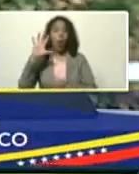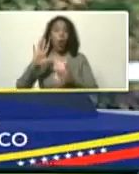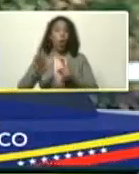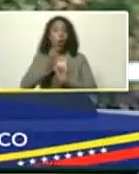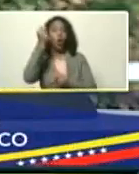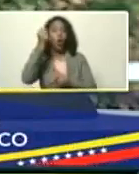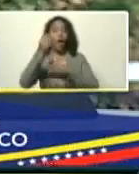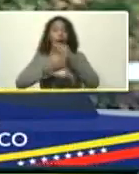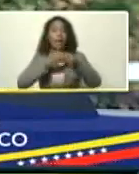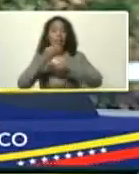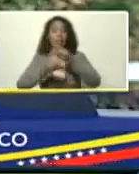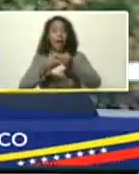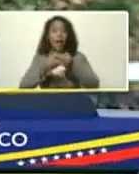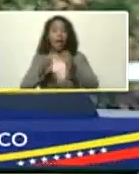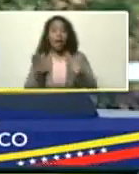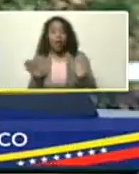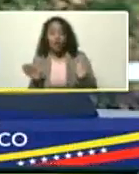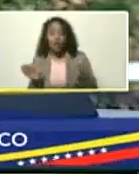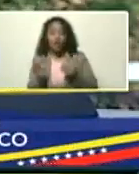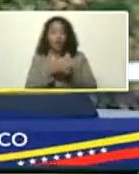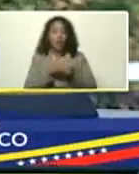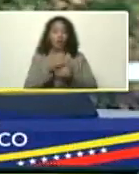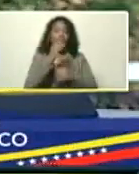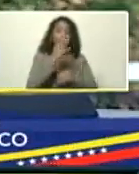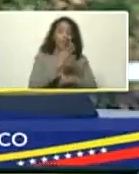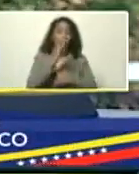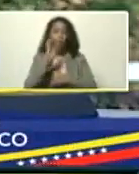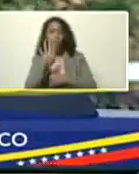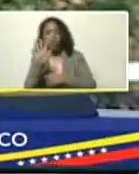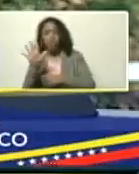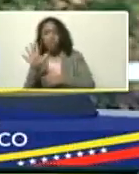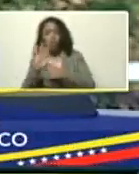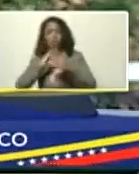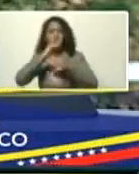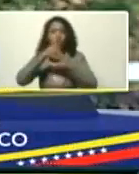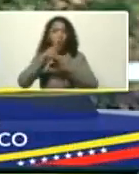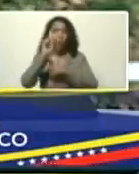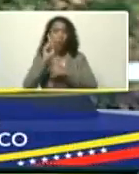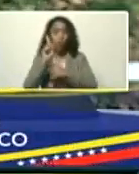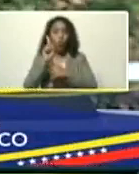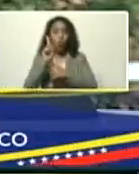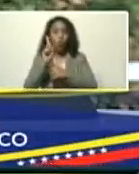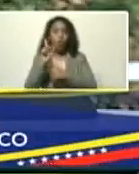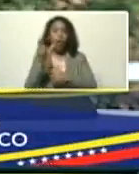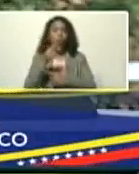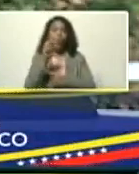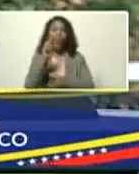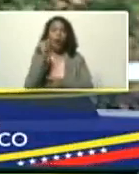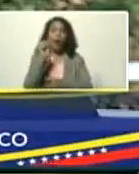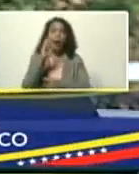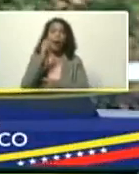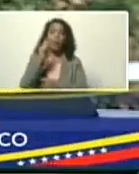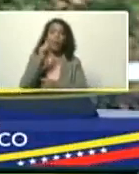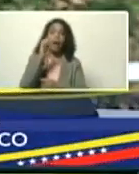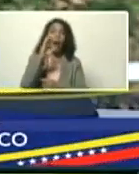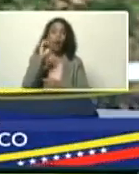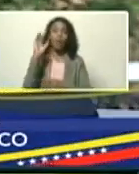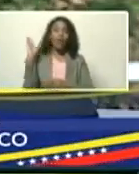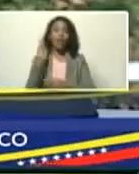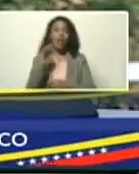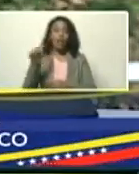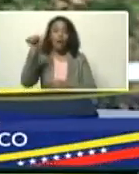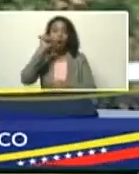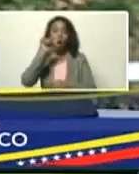embaular, tres, cuatro, cinco, manantiales, uno era el del Guarataro, que venía de las aguas,